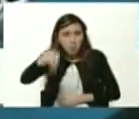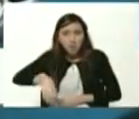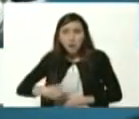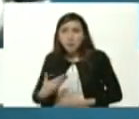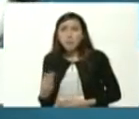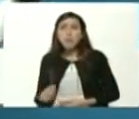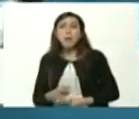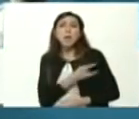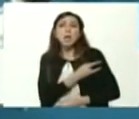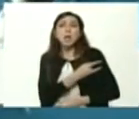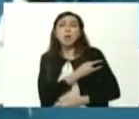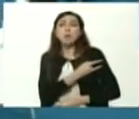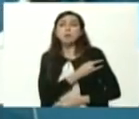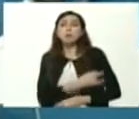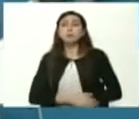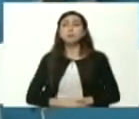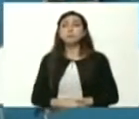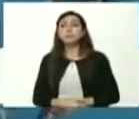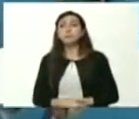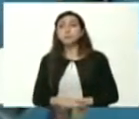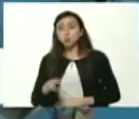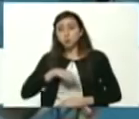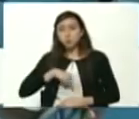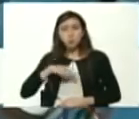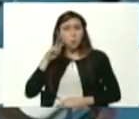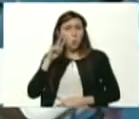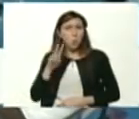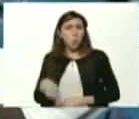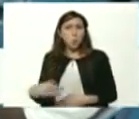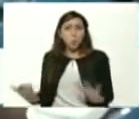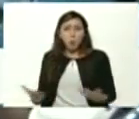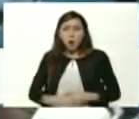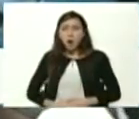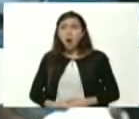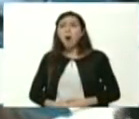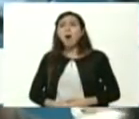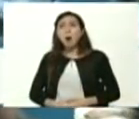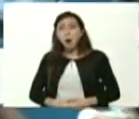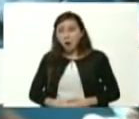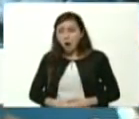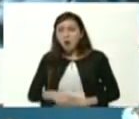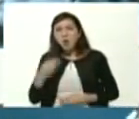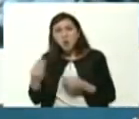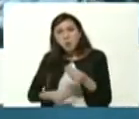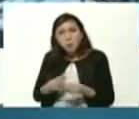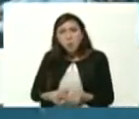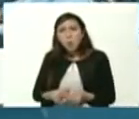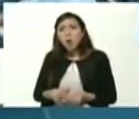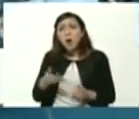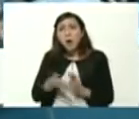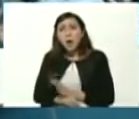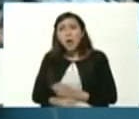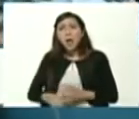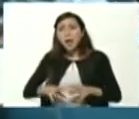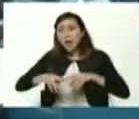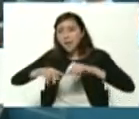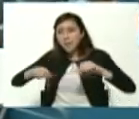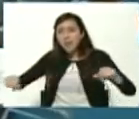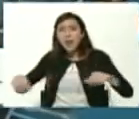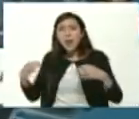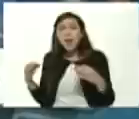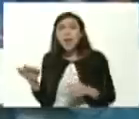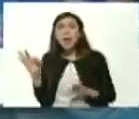universitario ahí nosotros vimos lo que sucedió en tierra de nadie llamada así